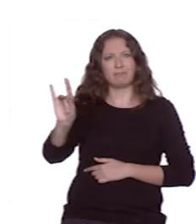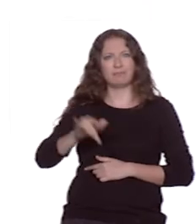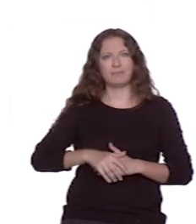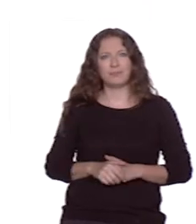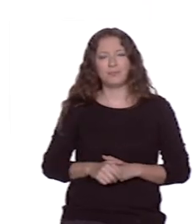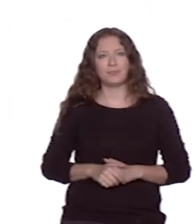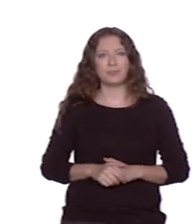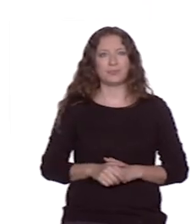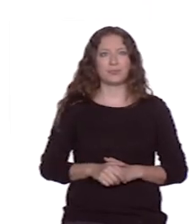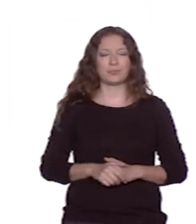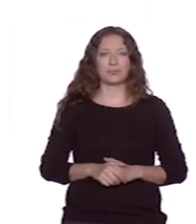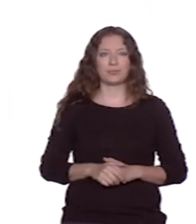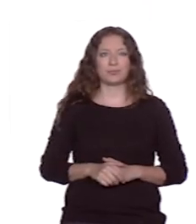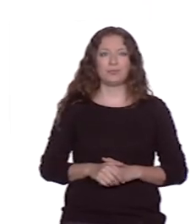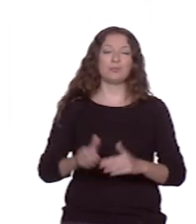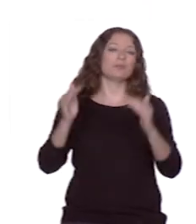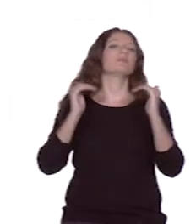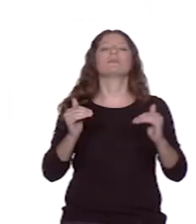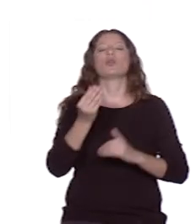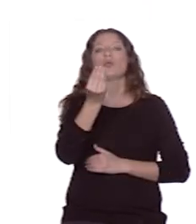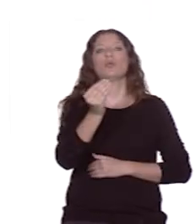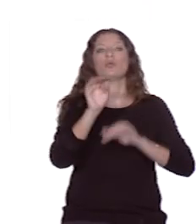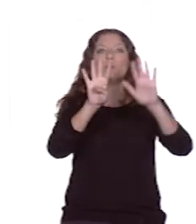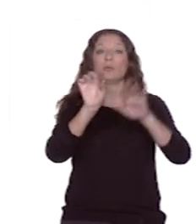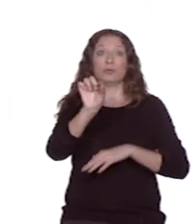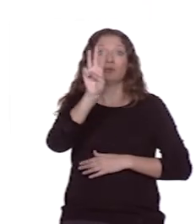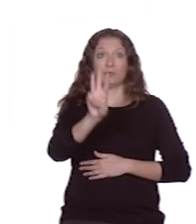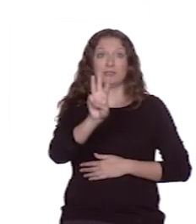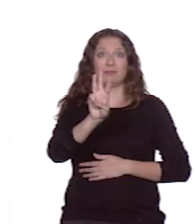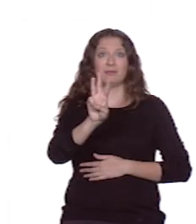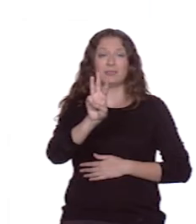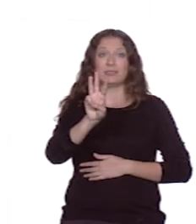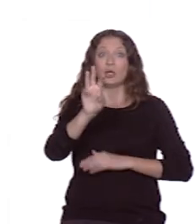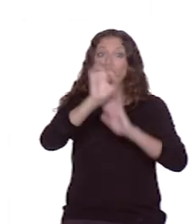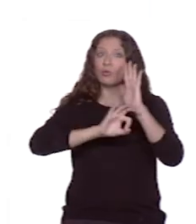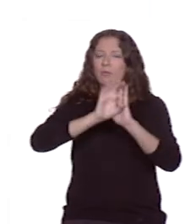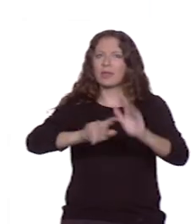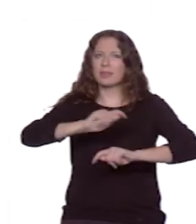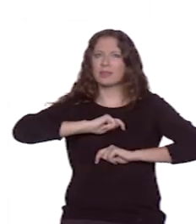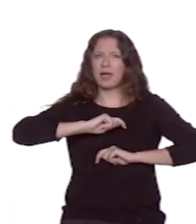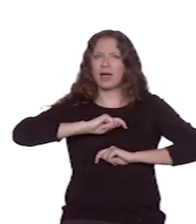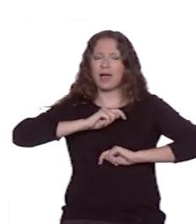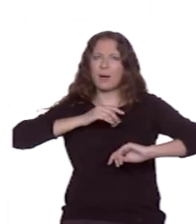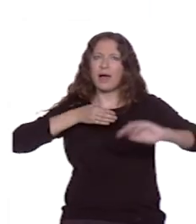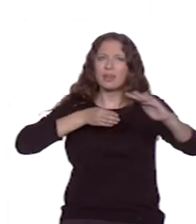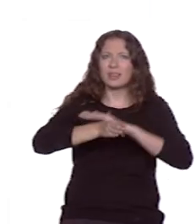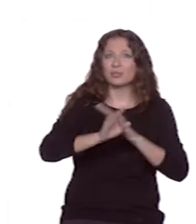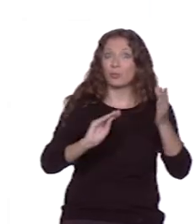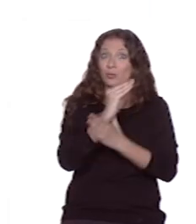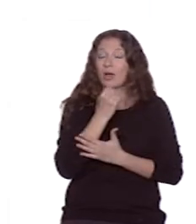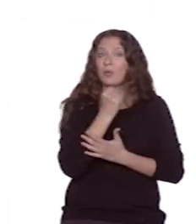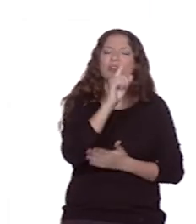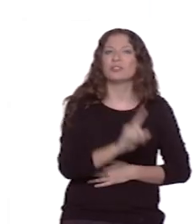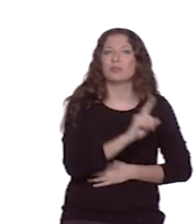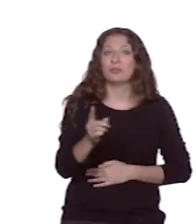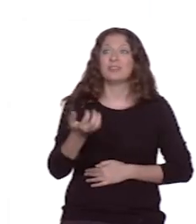En cuanto a la pregunta Q9.3. ¿Permite el software el acceso de los productos de apoyo? Ya dijimos en la pregunta Q1